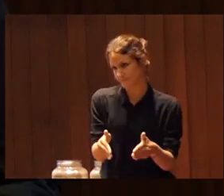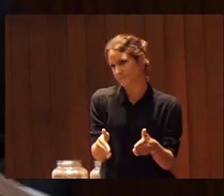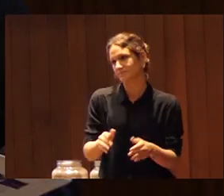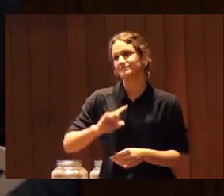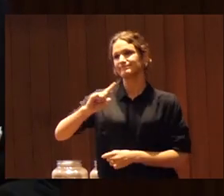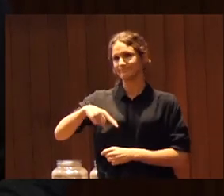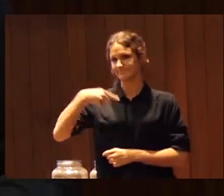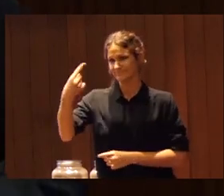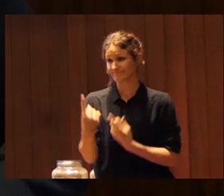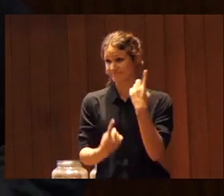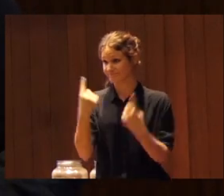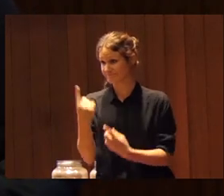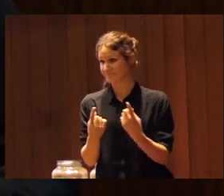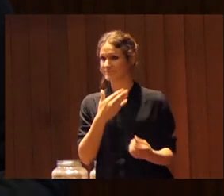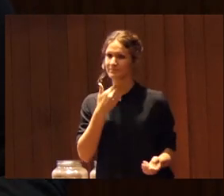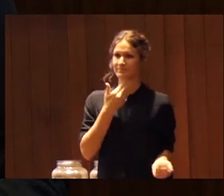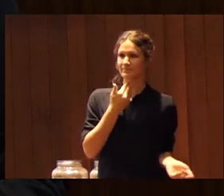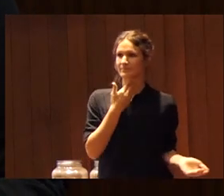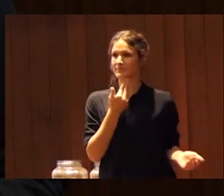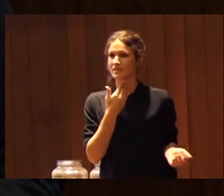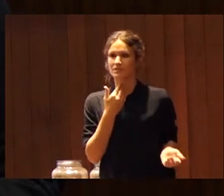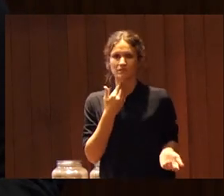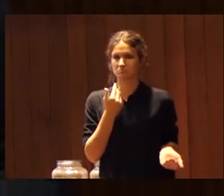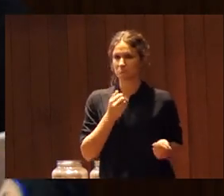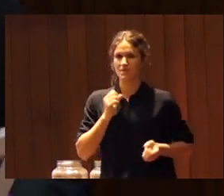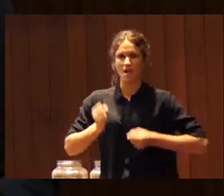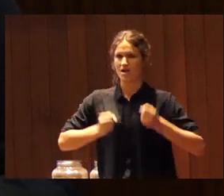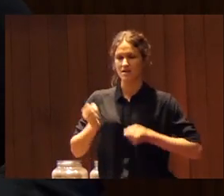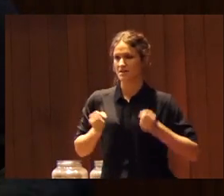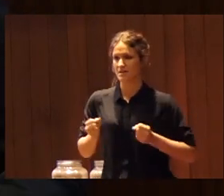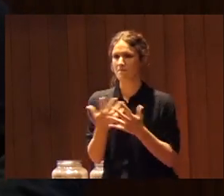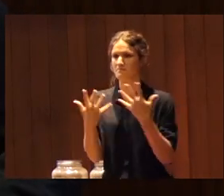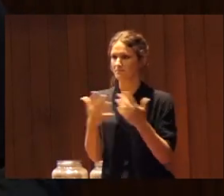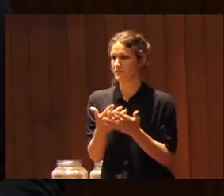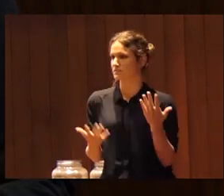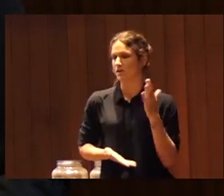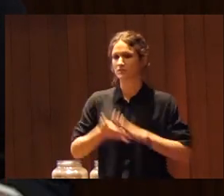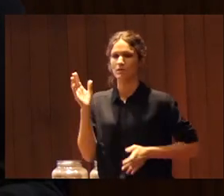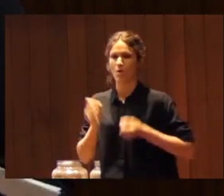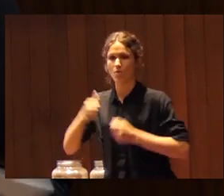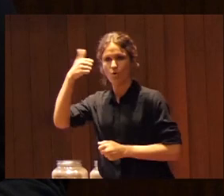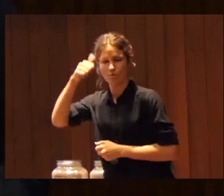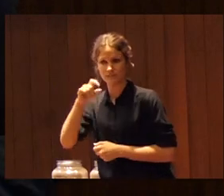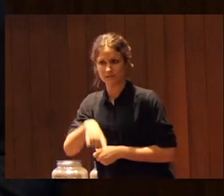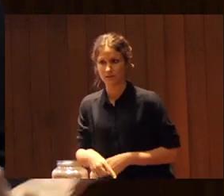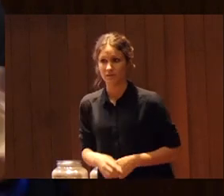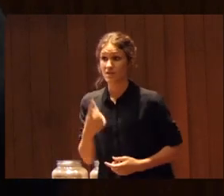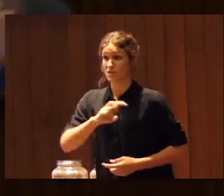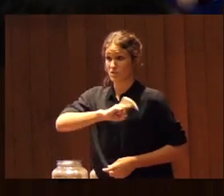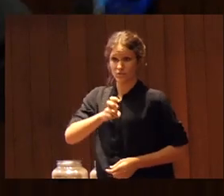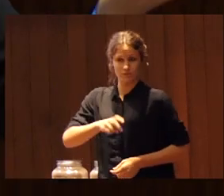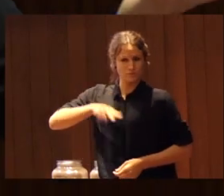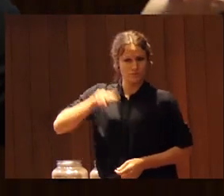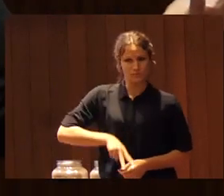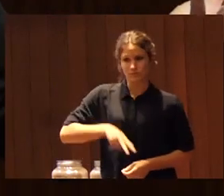ya algunas les apetece ya en cualquier carrera amistad ya están empoderados y salen a correr con un grupo de hombres y otras nunca lo harán porque